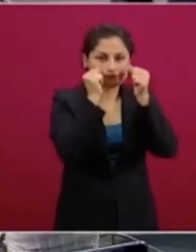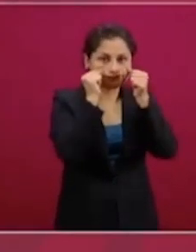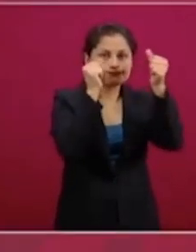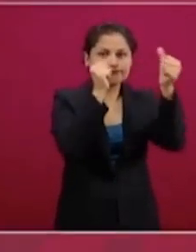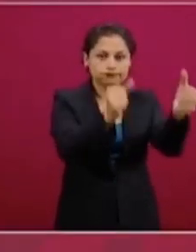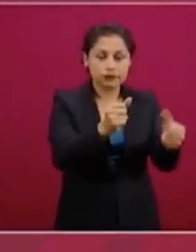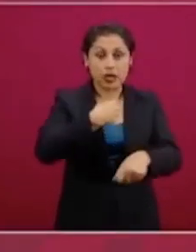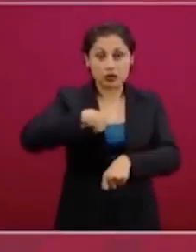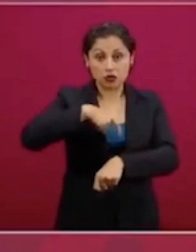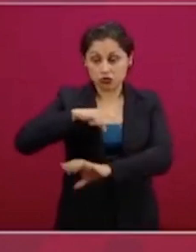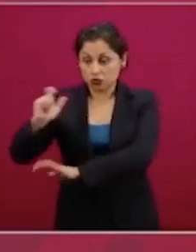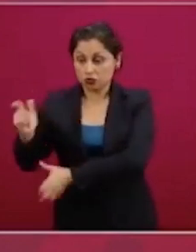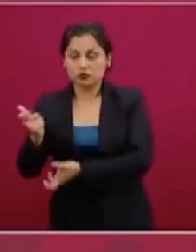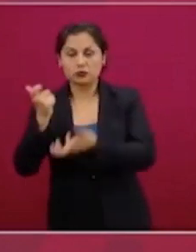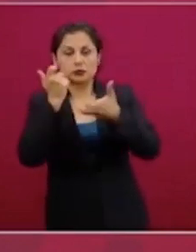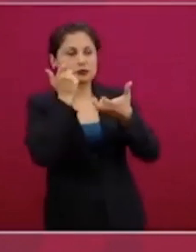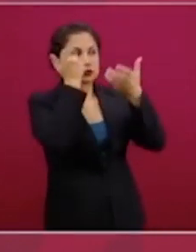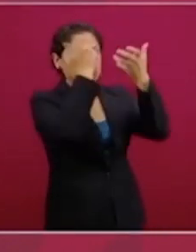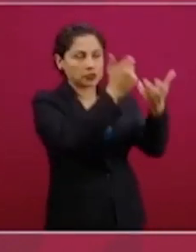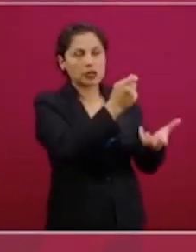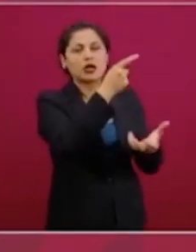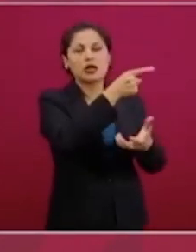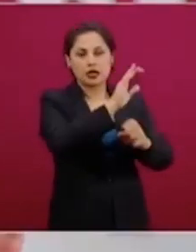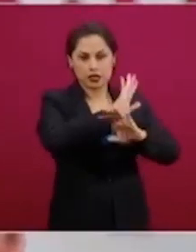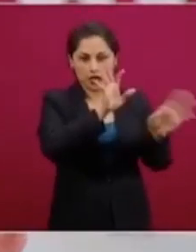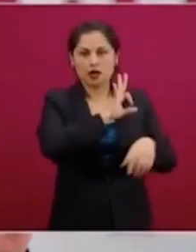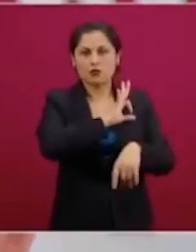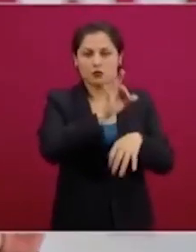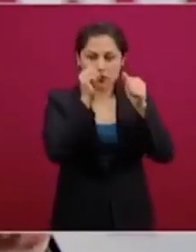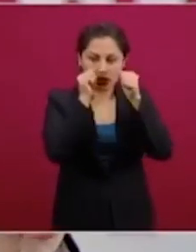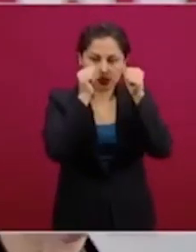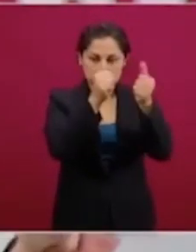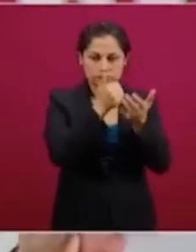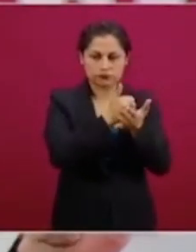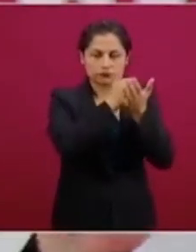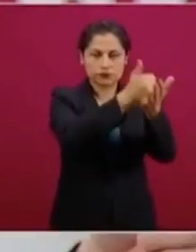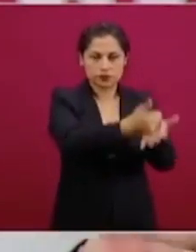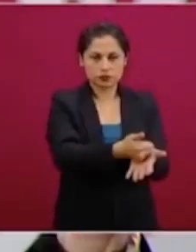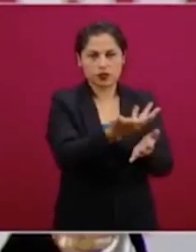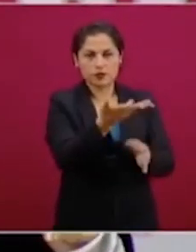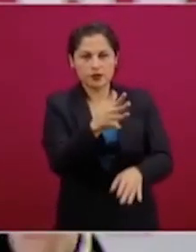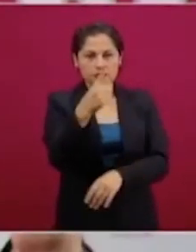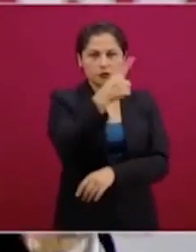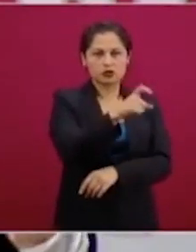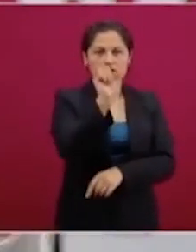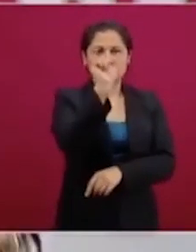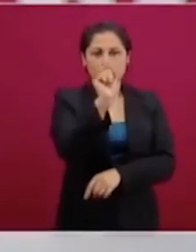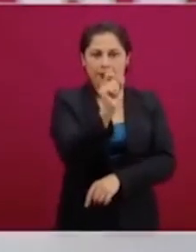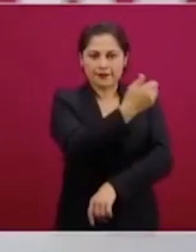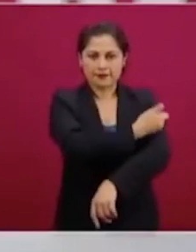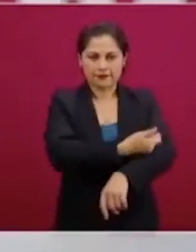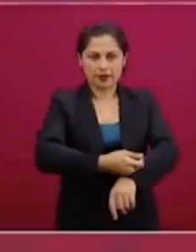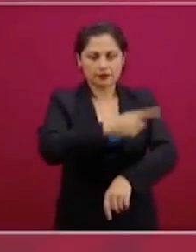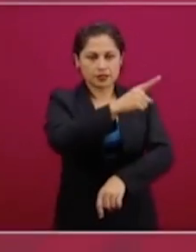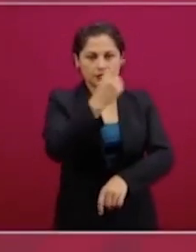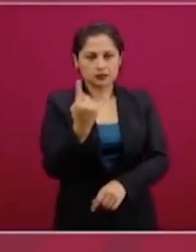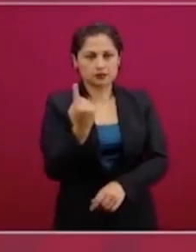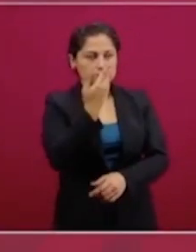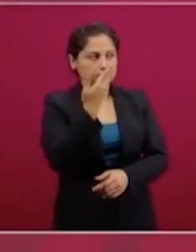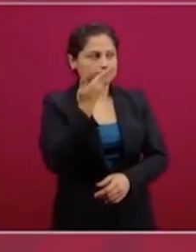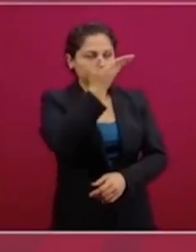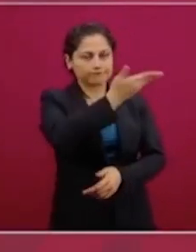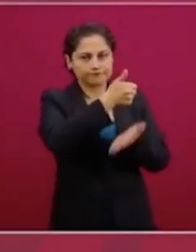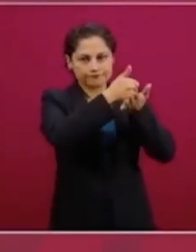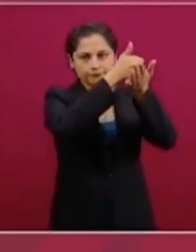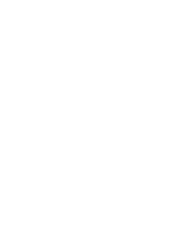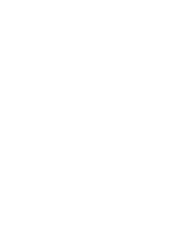estos recursos que estoy hablando para que podamos atender a esas 120 familias que nos han reportado y nos han pedido apoyo. El caso